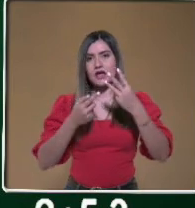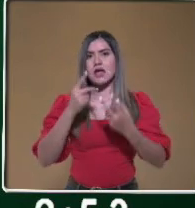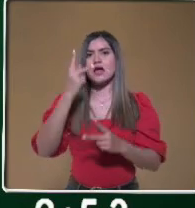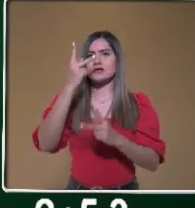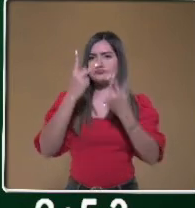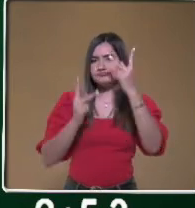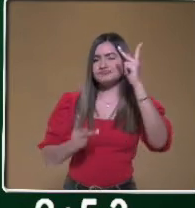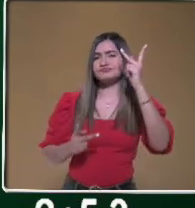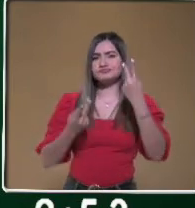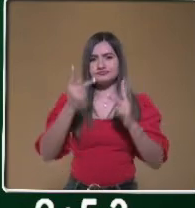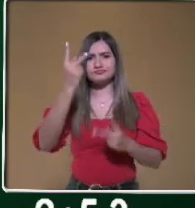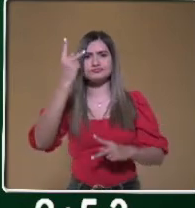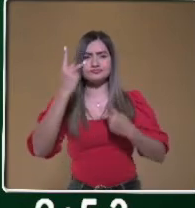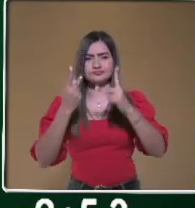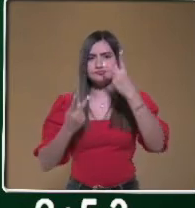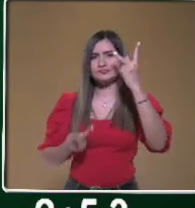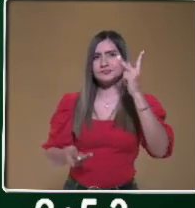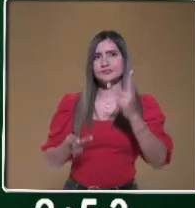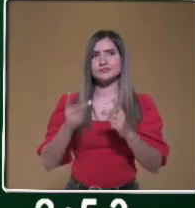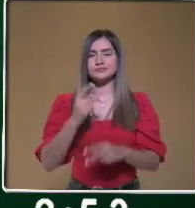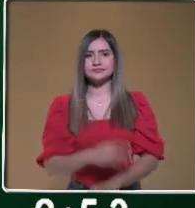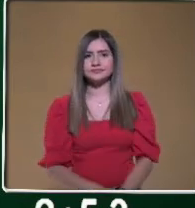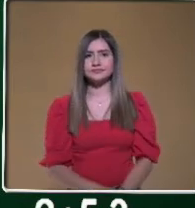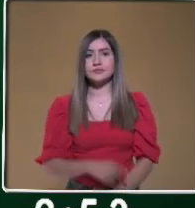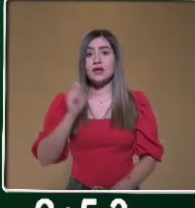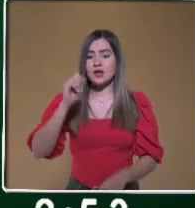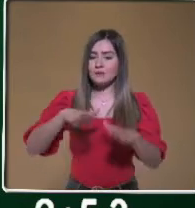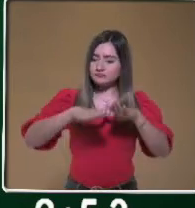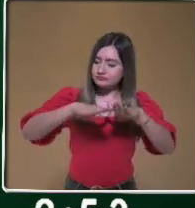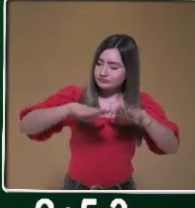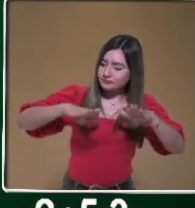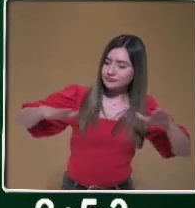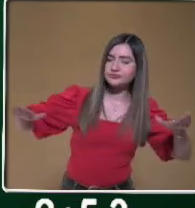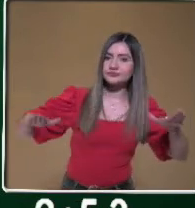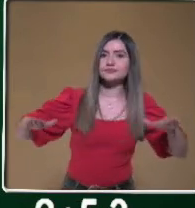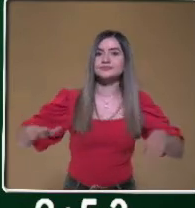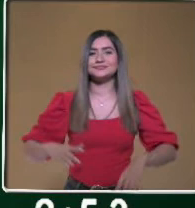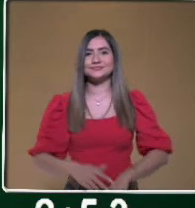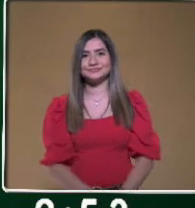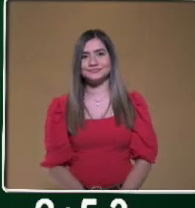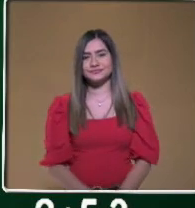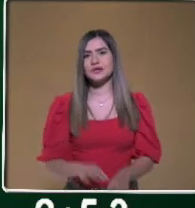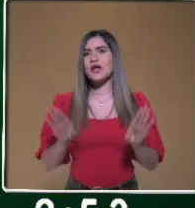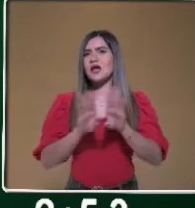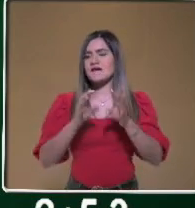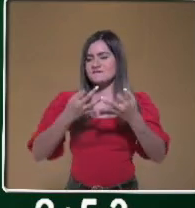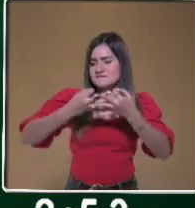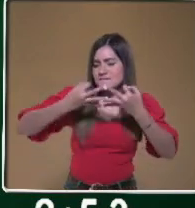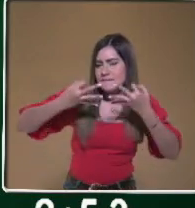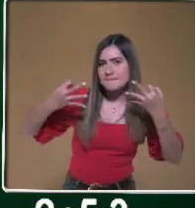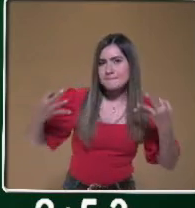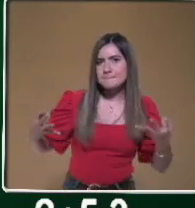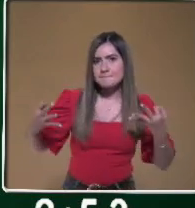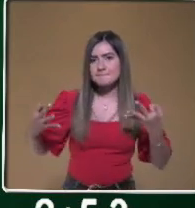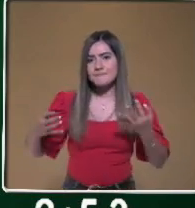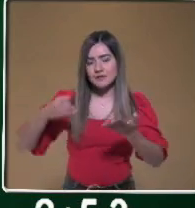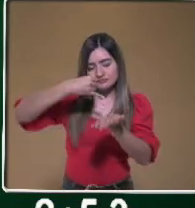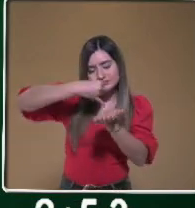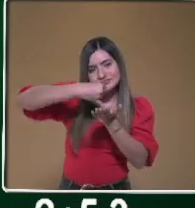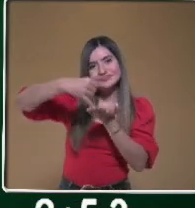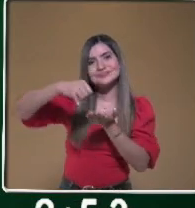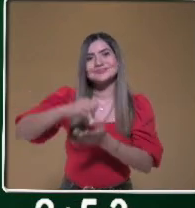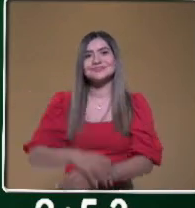Y sobre todo, el tipo de suelo, el tipo de tierra que tenemos para producir.